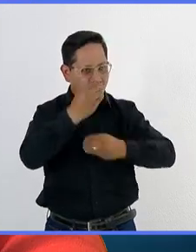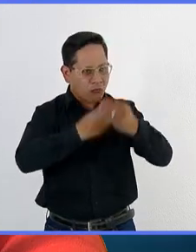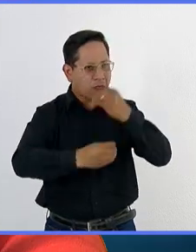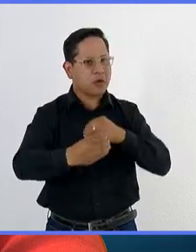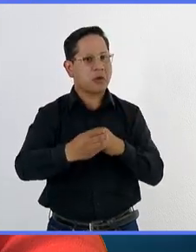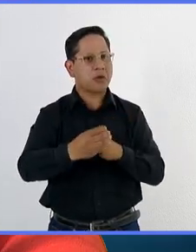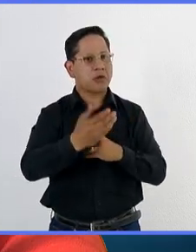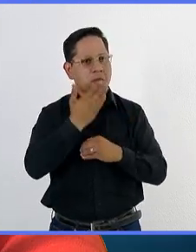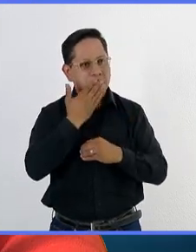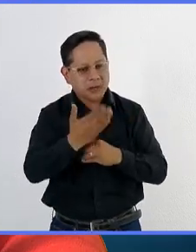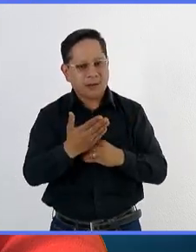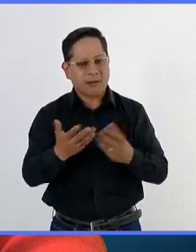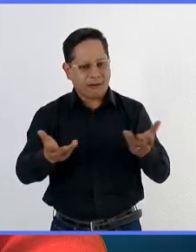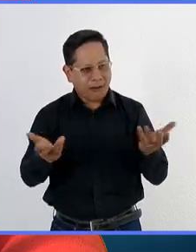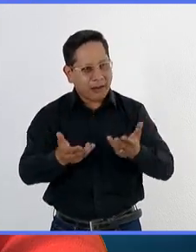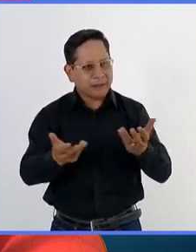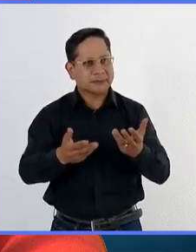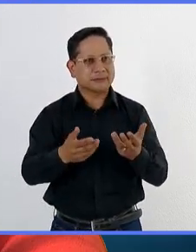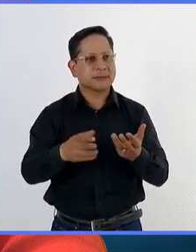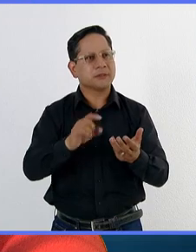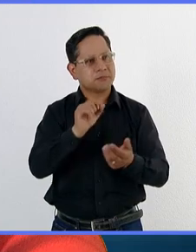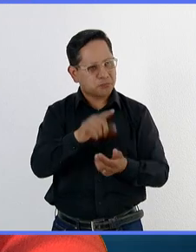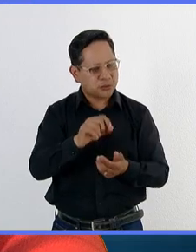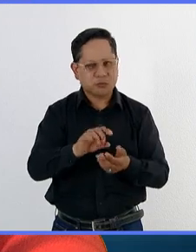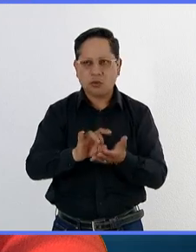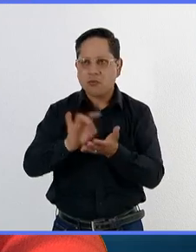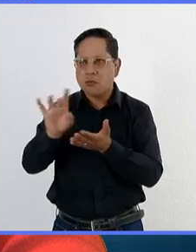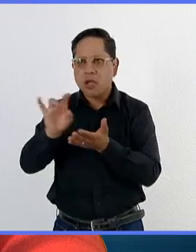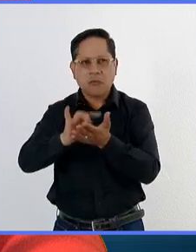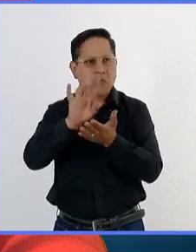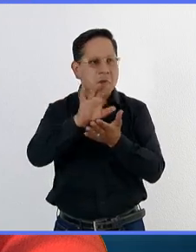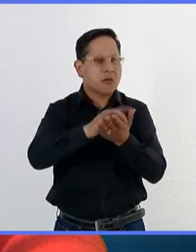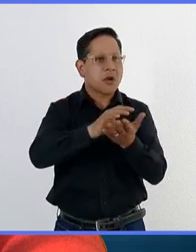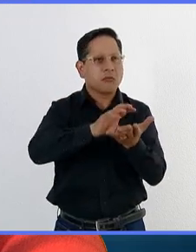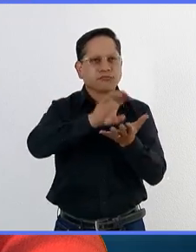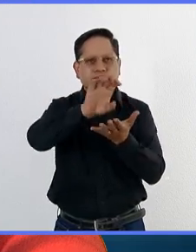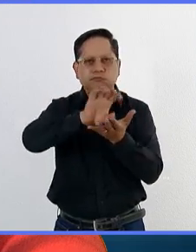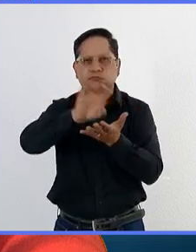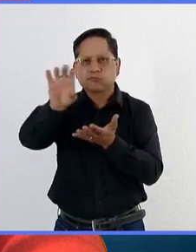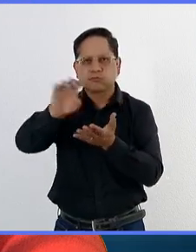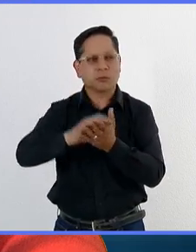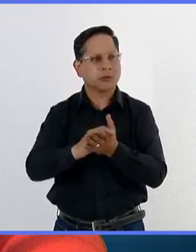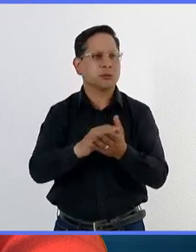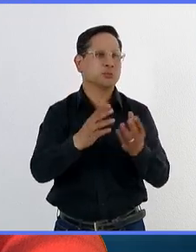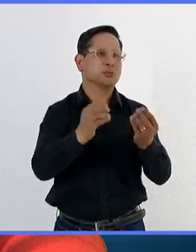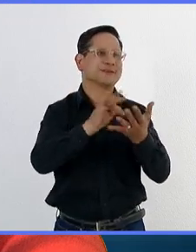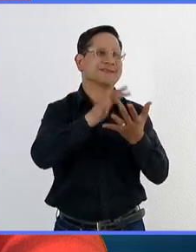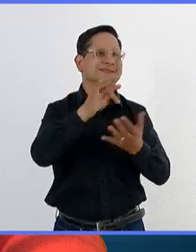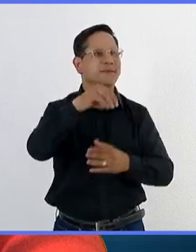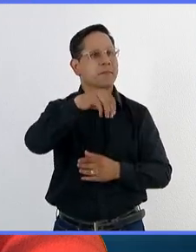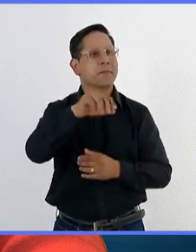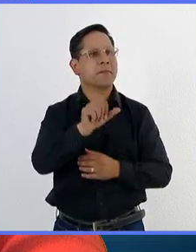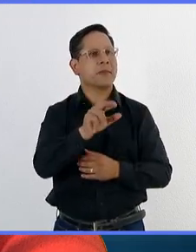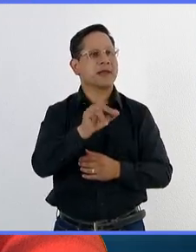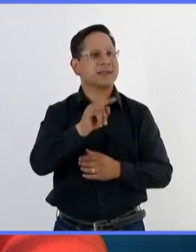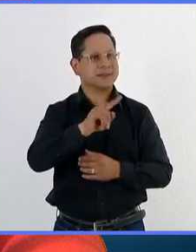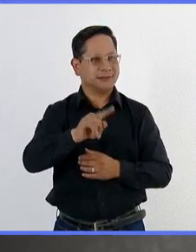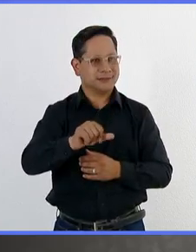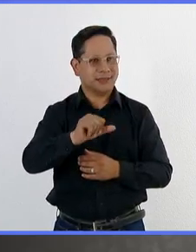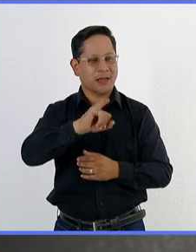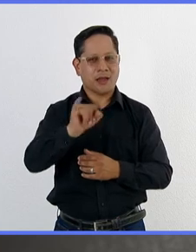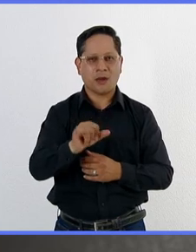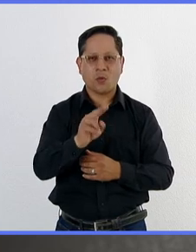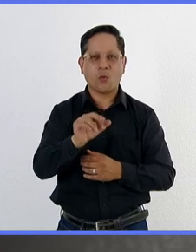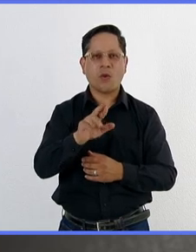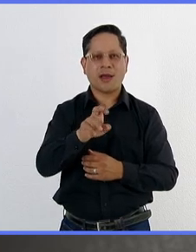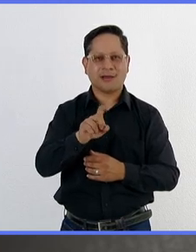además distribuidos nacional o internacionalmente. Muy bien, pues muchísimas gracias Maritza Juárez Durán,